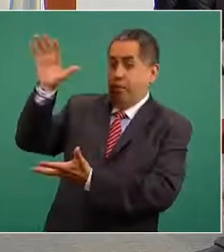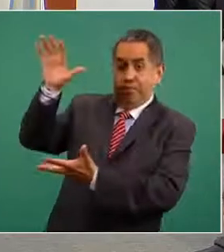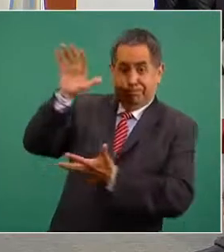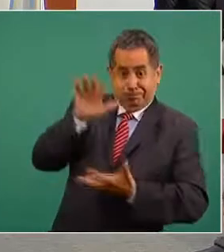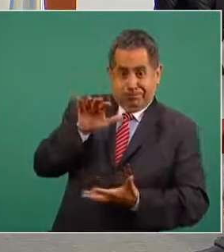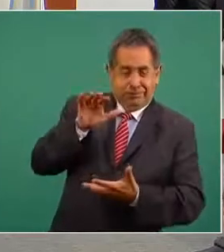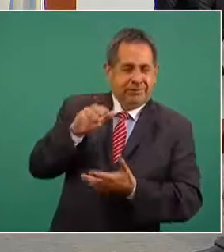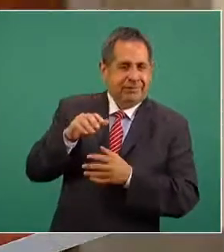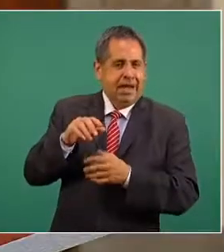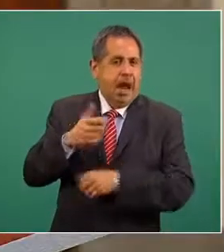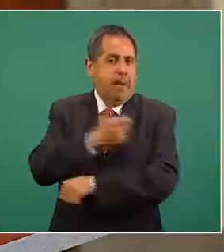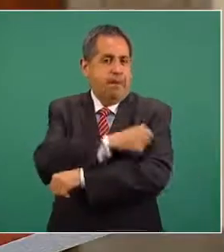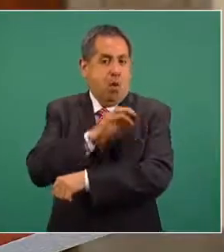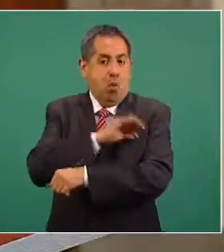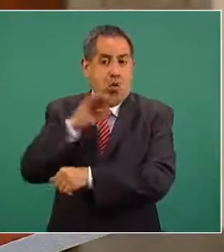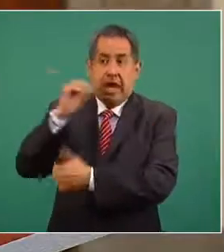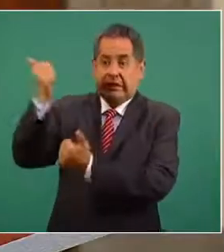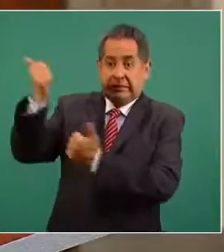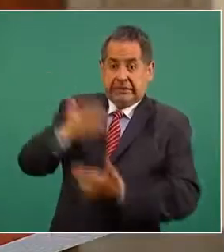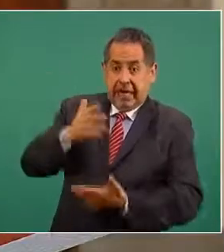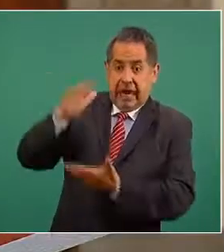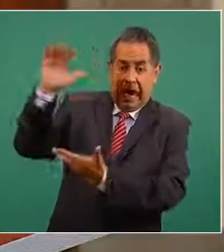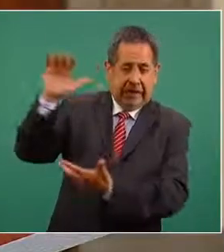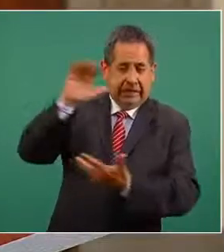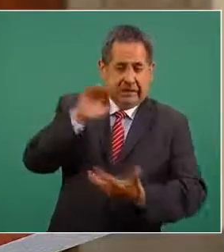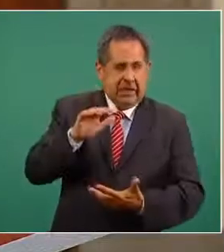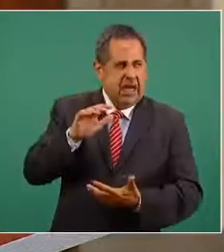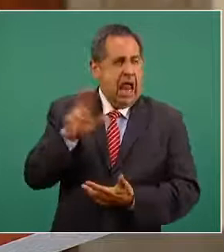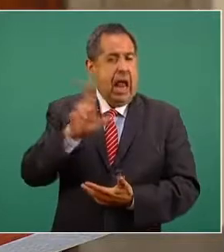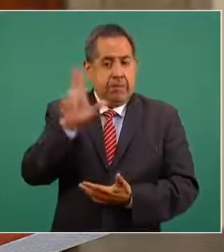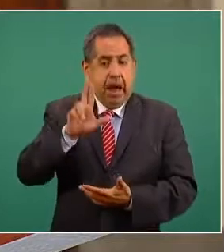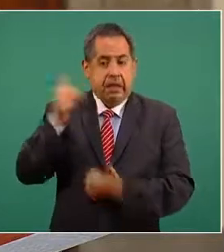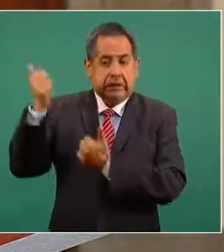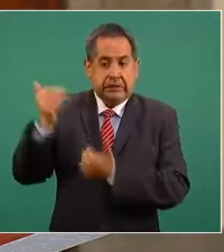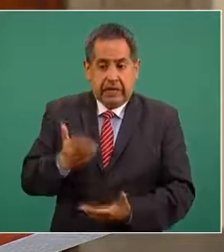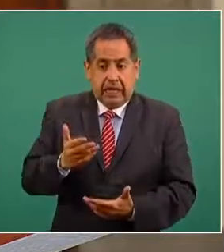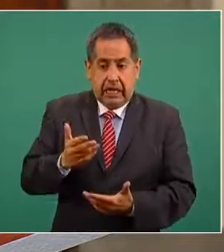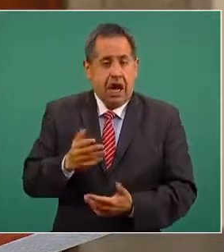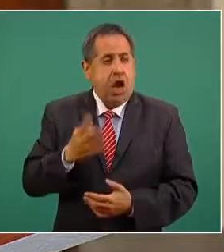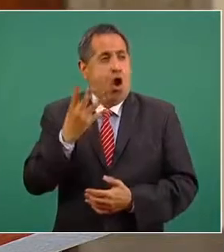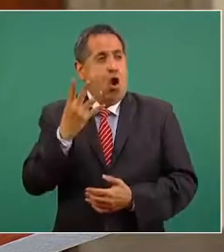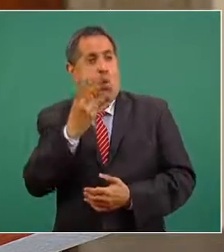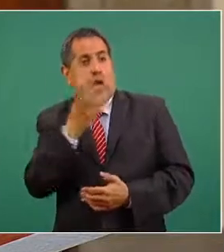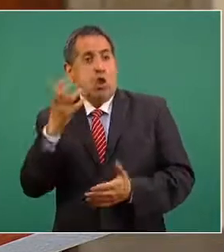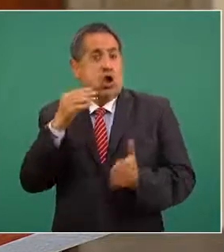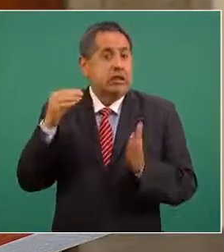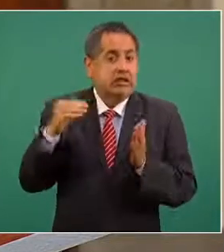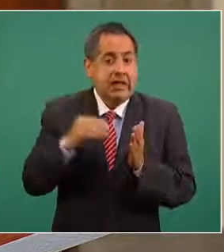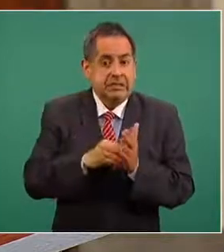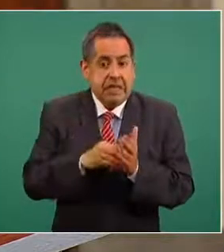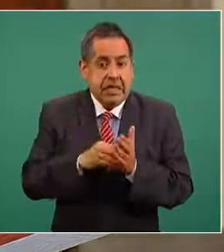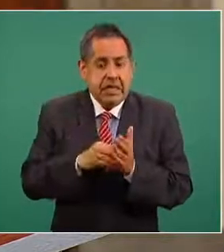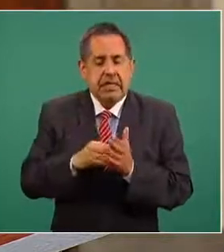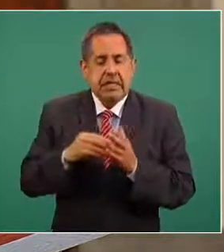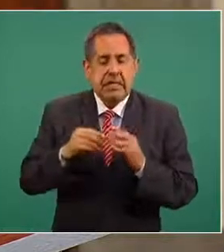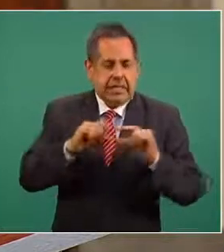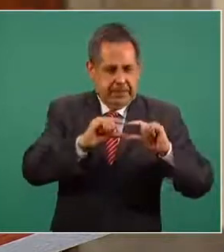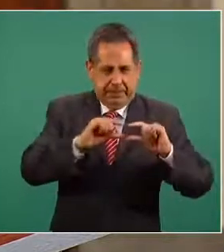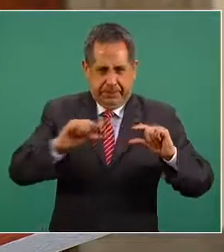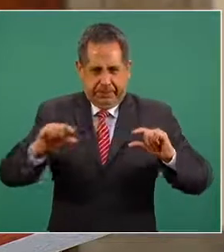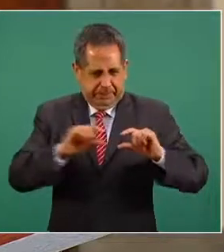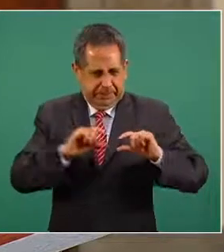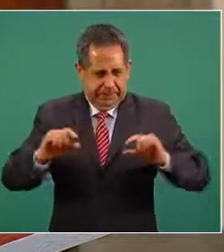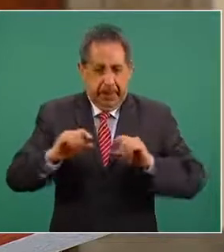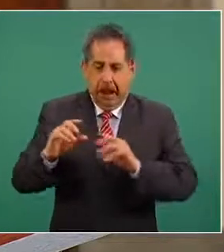de vacunas el martes más de cuatrocientas mil y vamos a